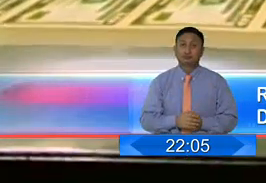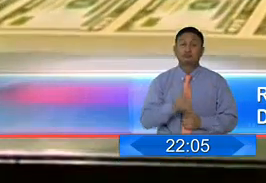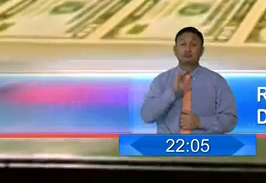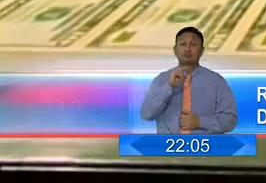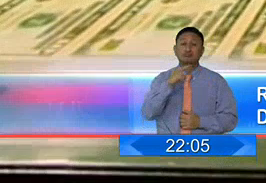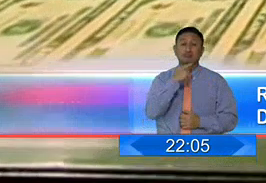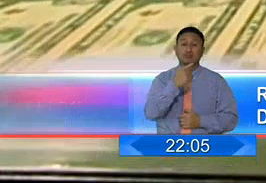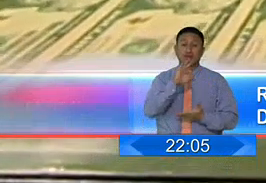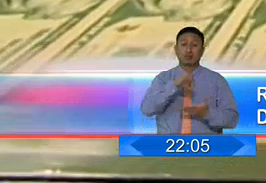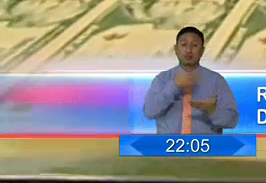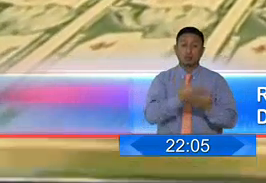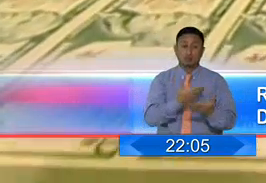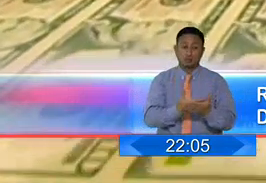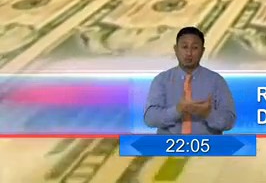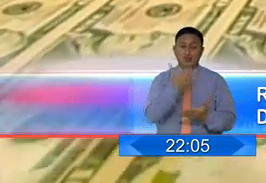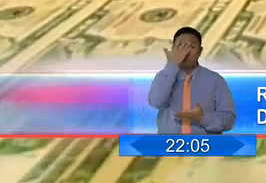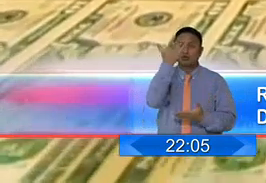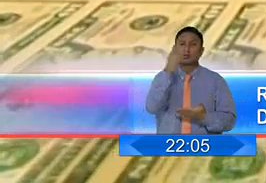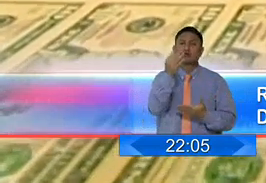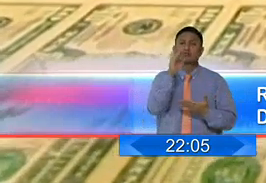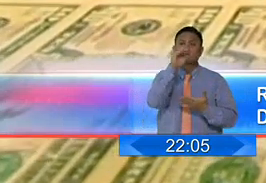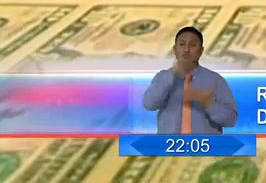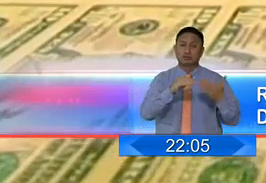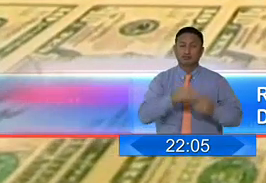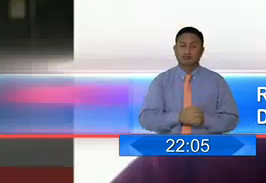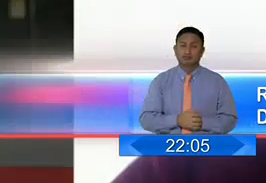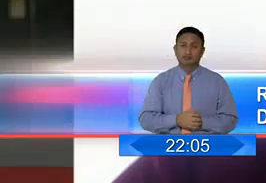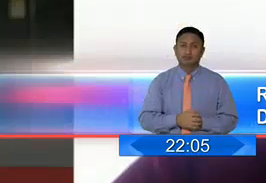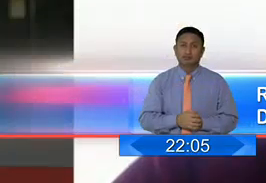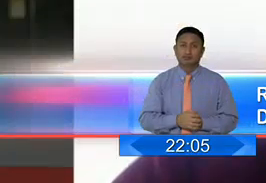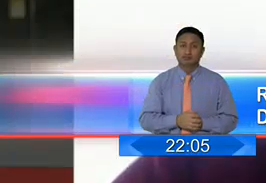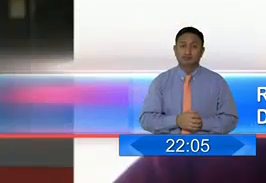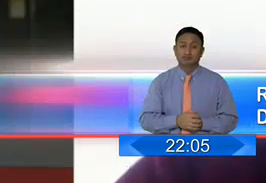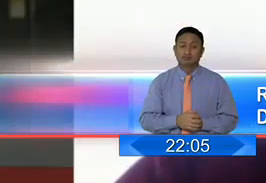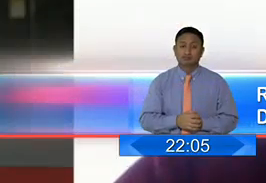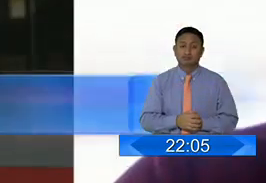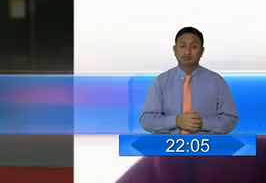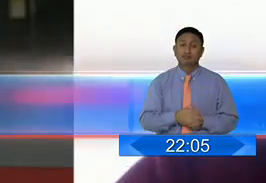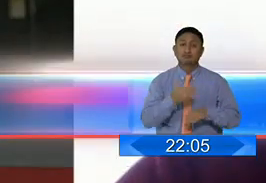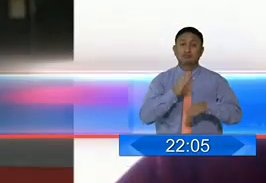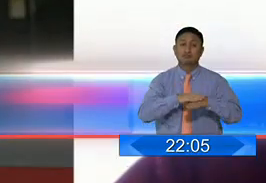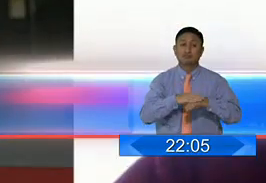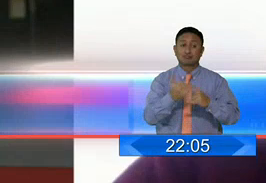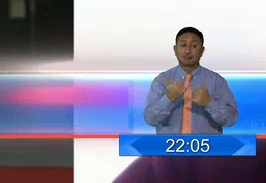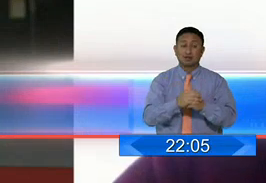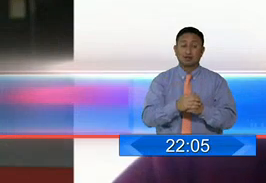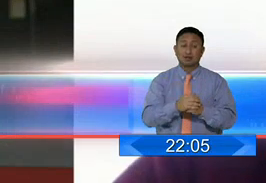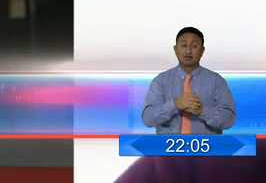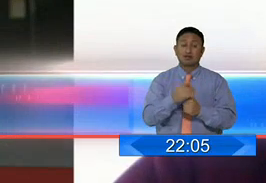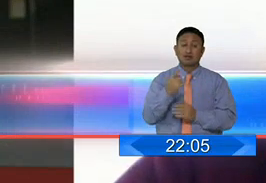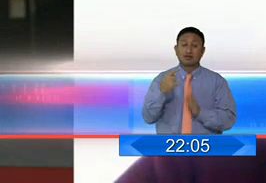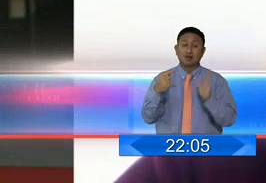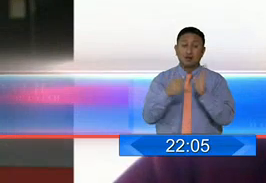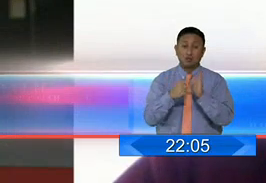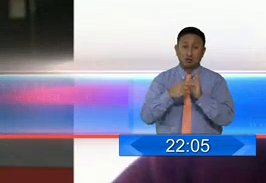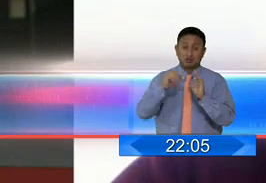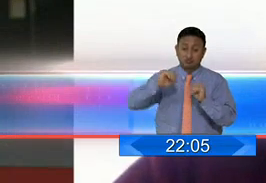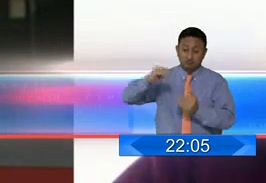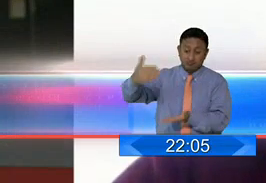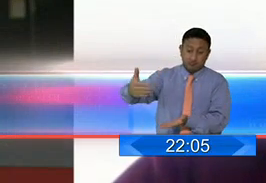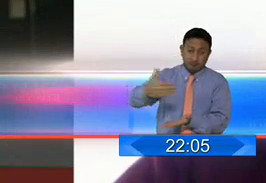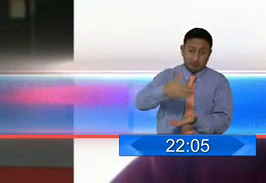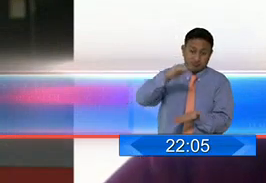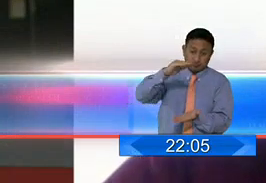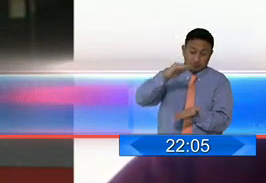justificó las causas para el recorte presupuestario. Simplemente derivado de la menor recaudación de impuestos que tiene el